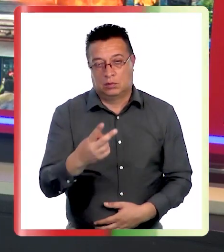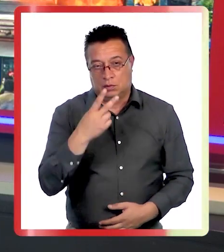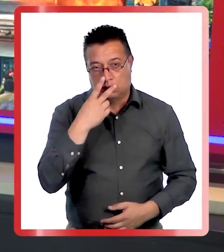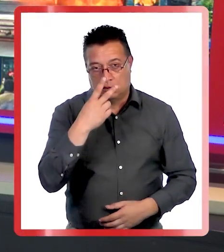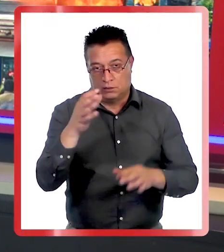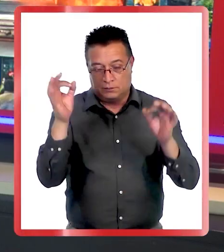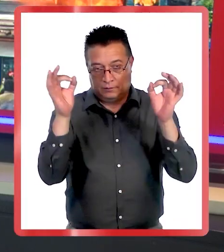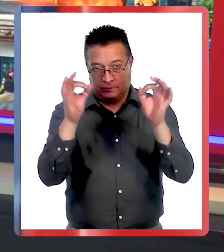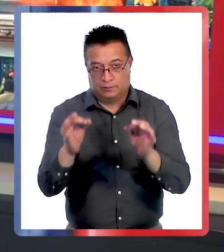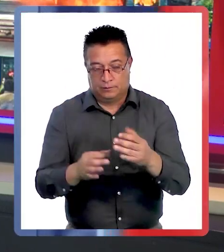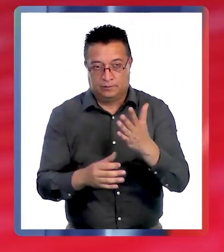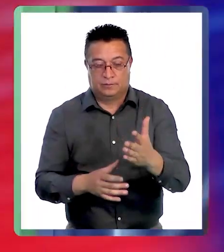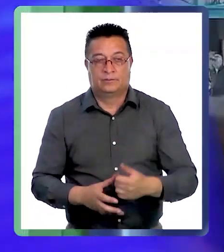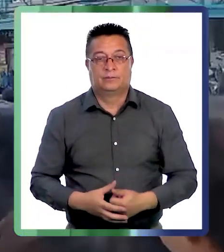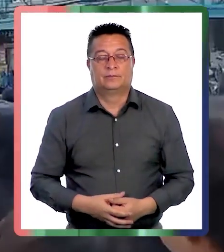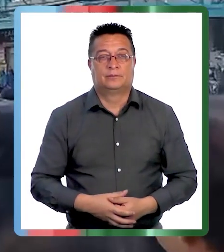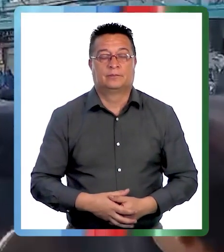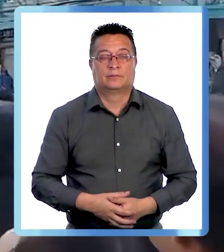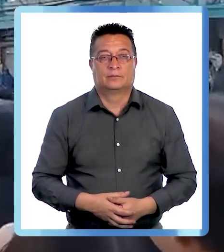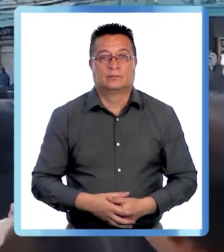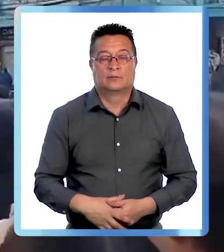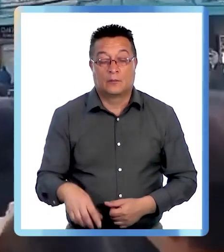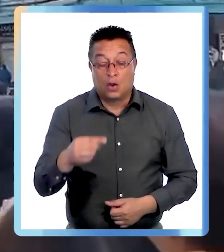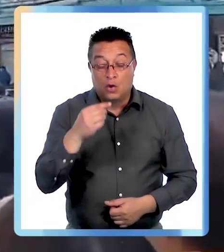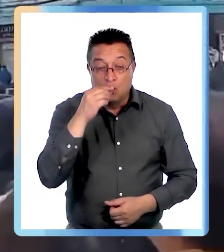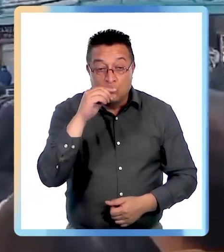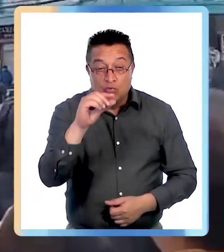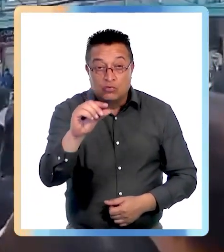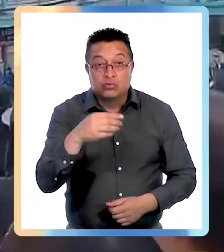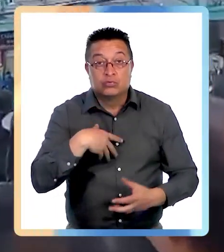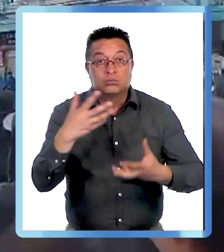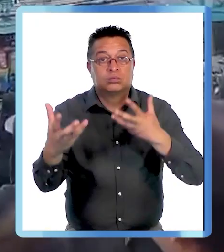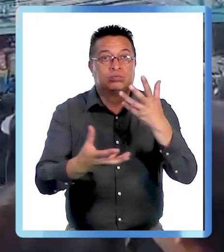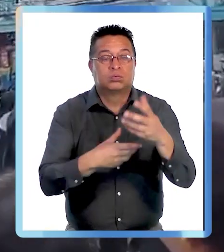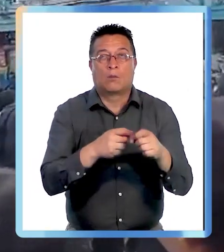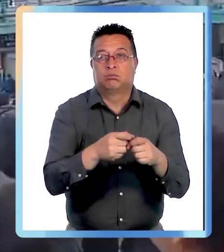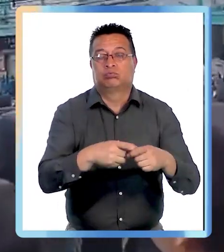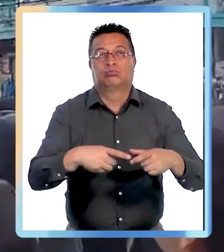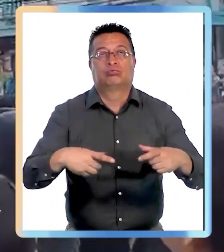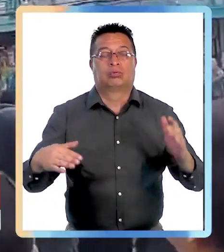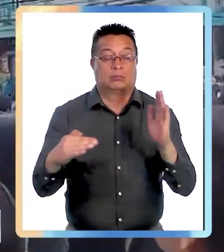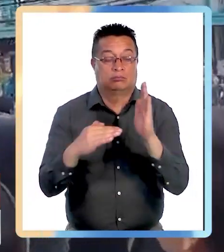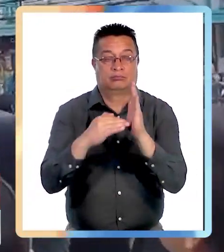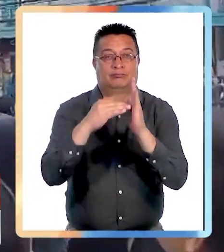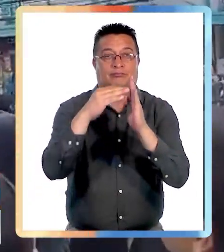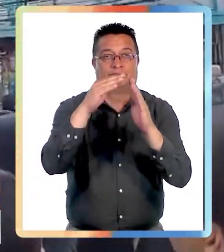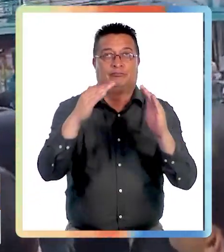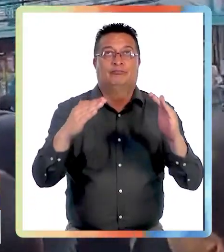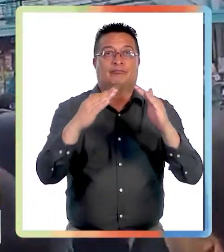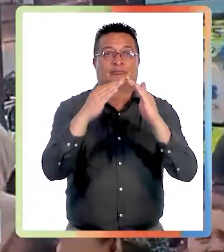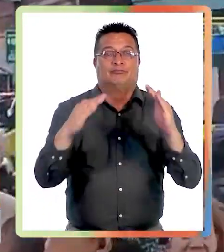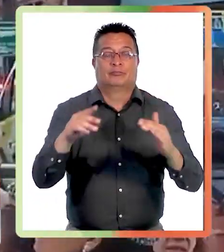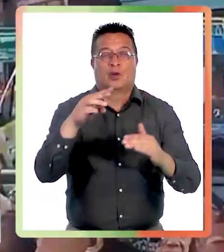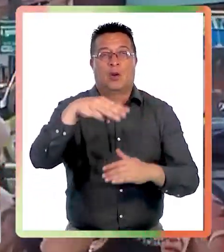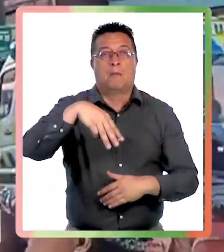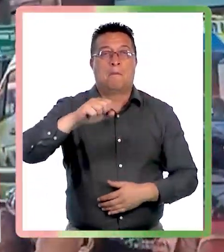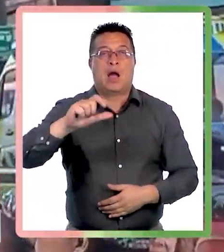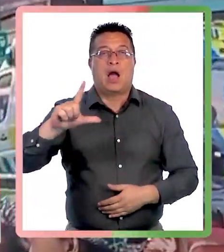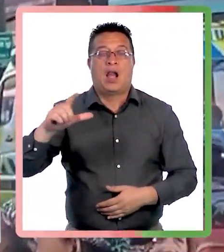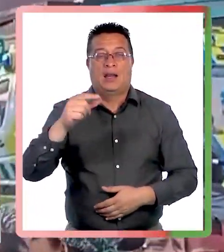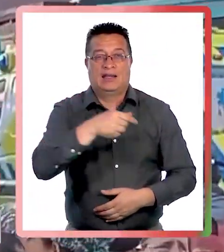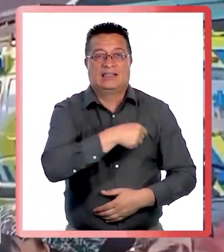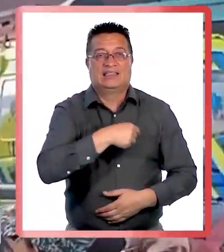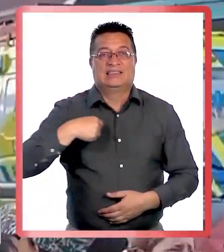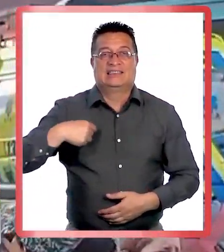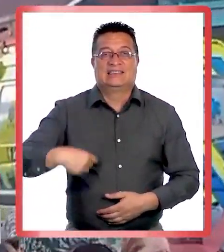Vertice TV con los detalles. En pocos minutos, el fuego se propagó a través del edificio que albergaba un mall chino y